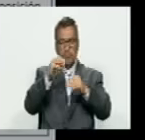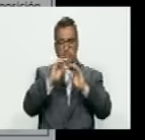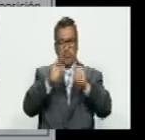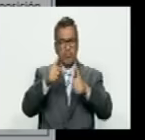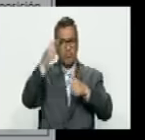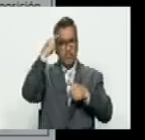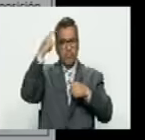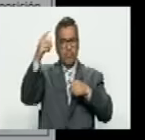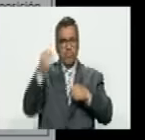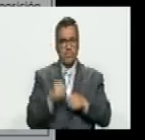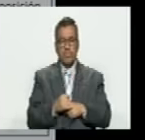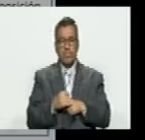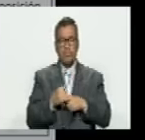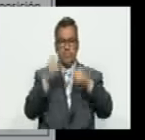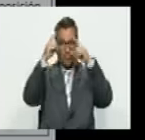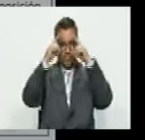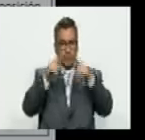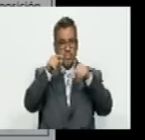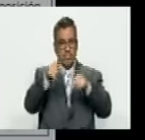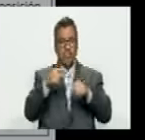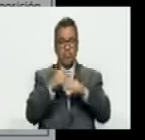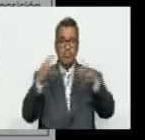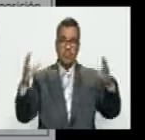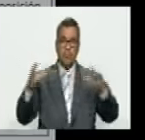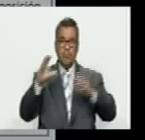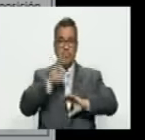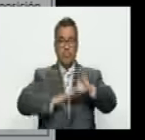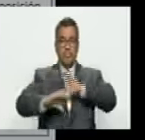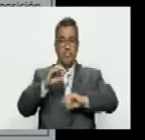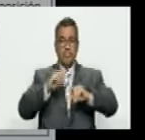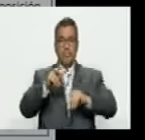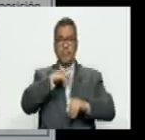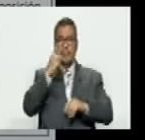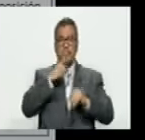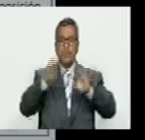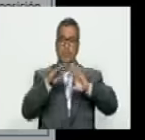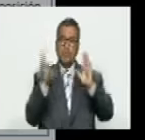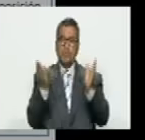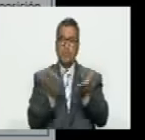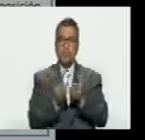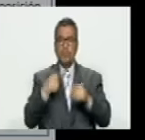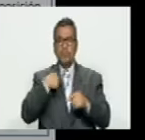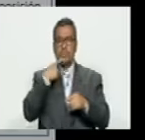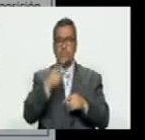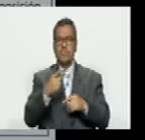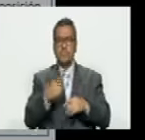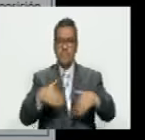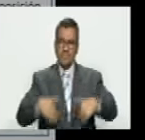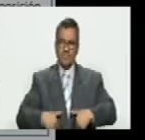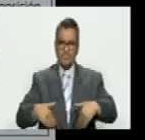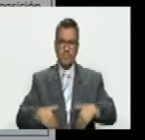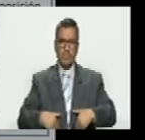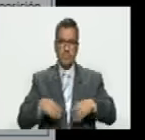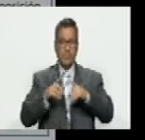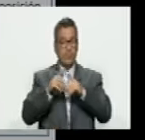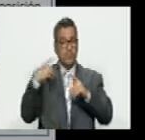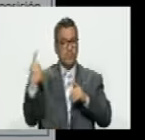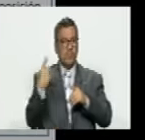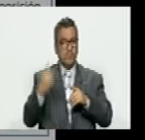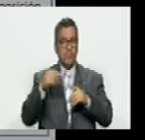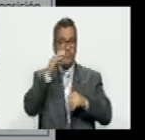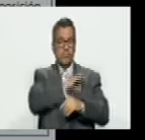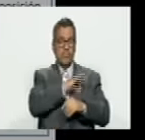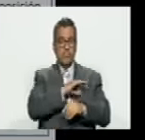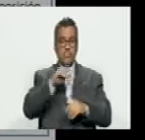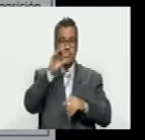que definen ellos los grandes científicos de la política mundial dicen un esfuerzo independiente de la sociedad